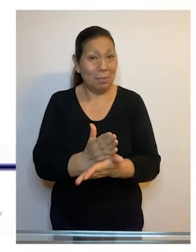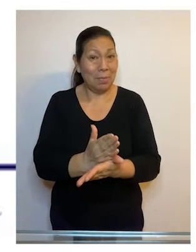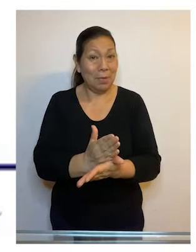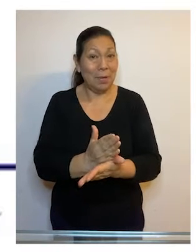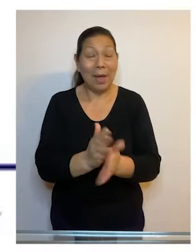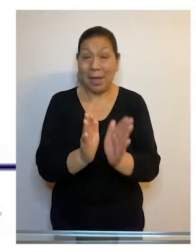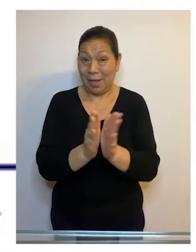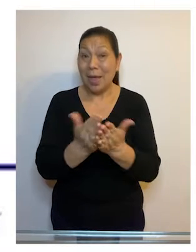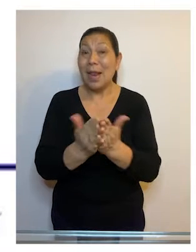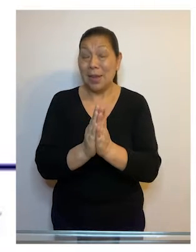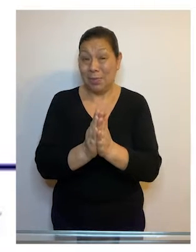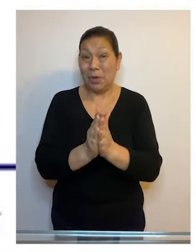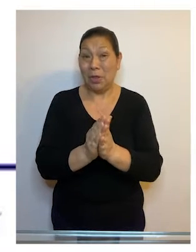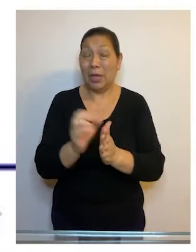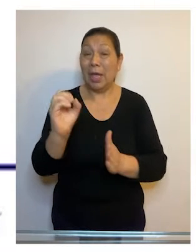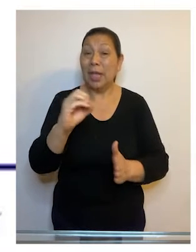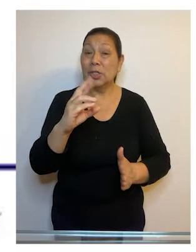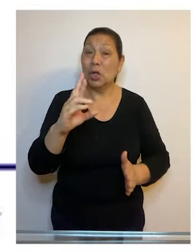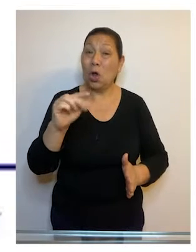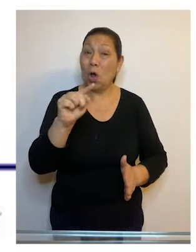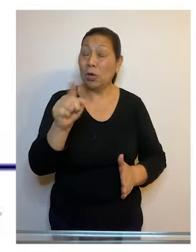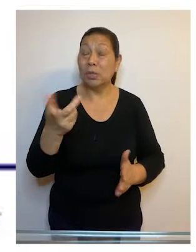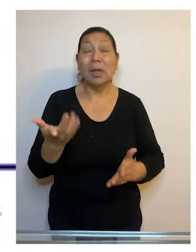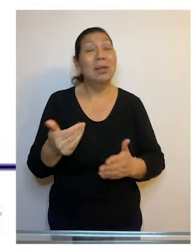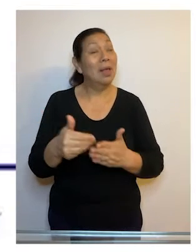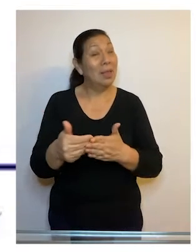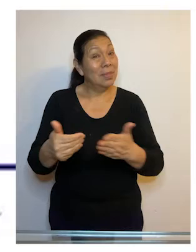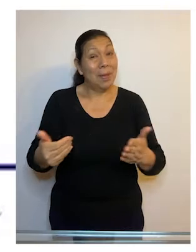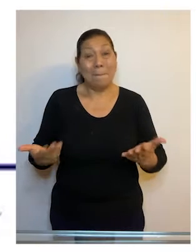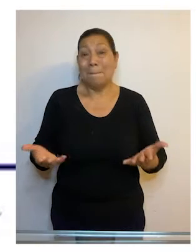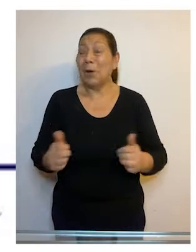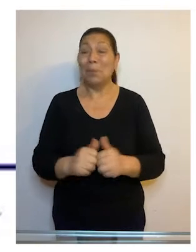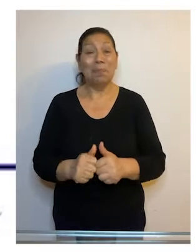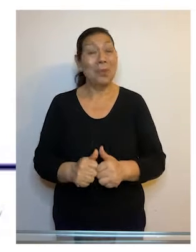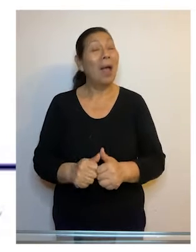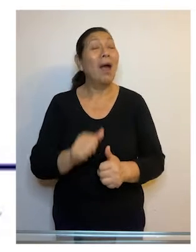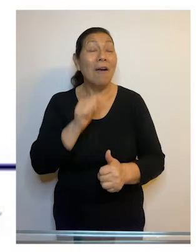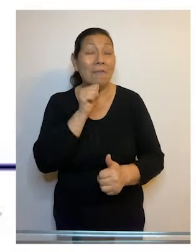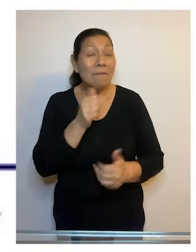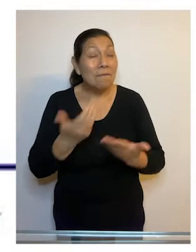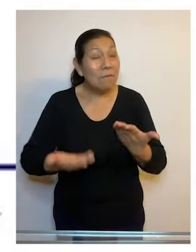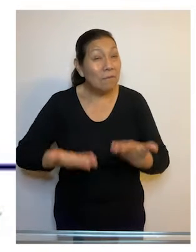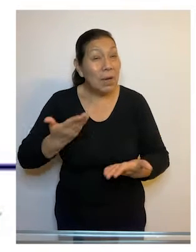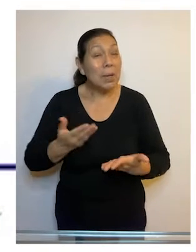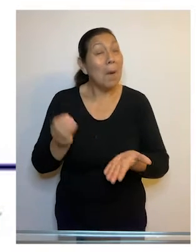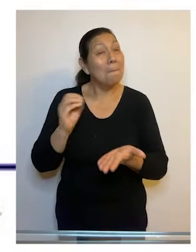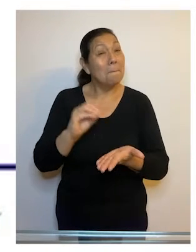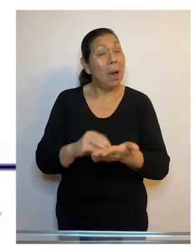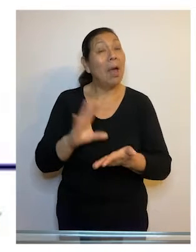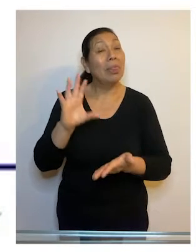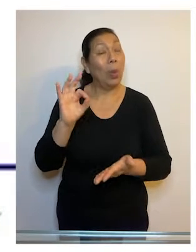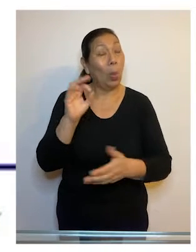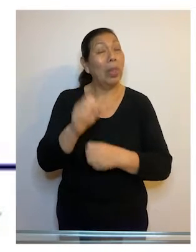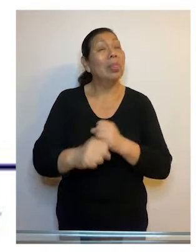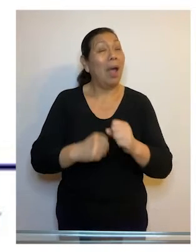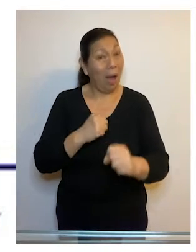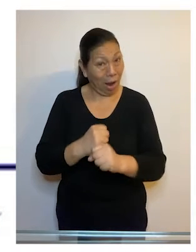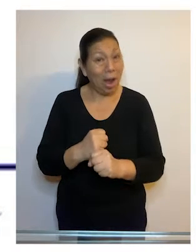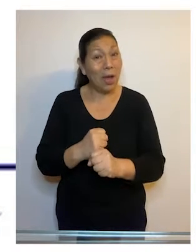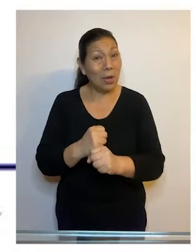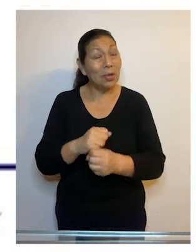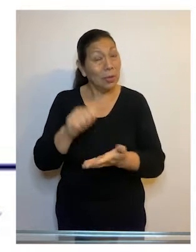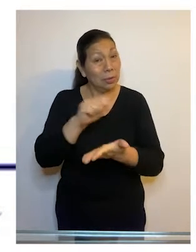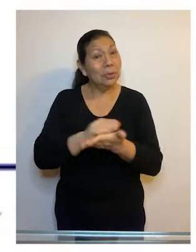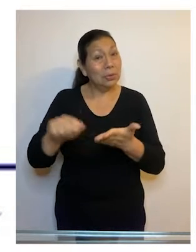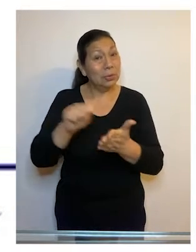Considero que la novela de Escorza es atemporal, que aún pese a los más de 50 años o 50